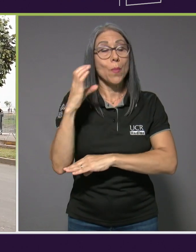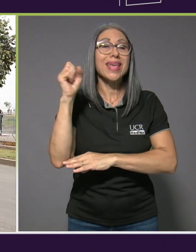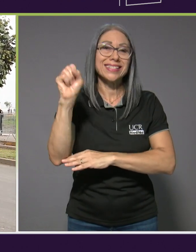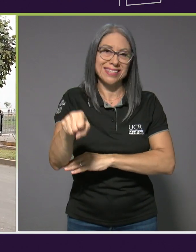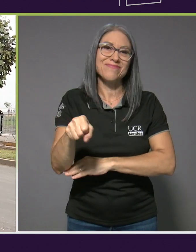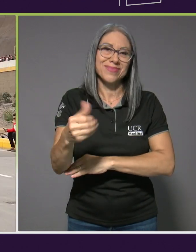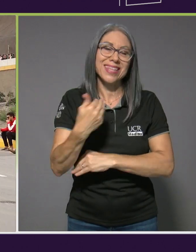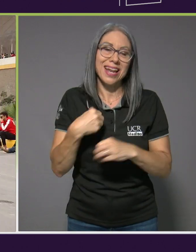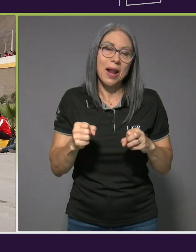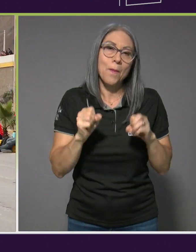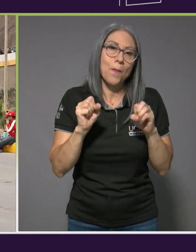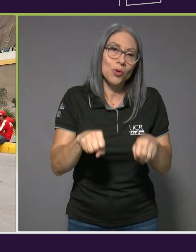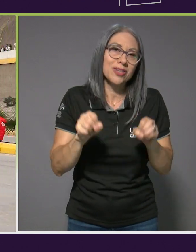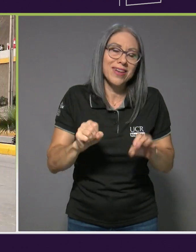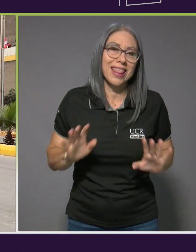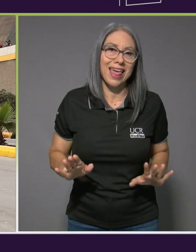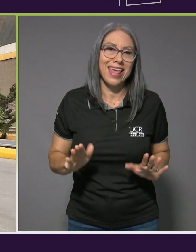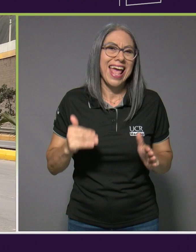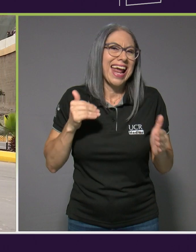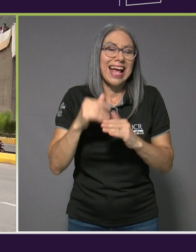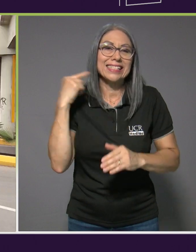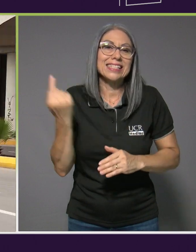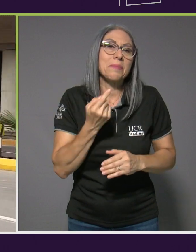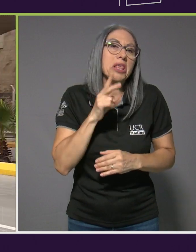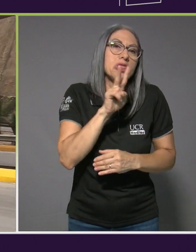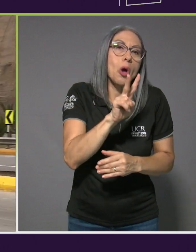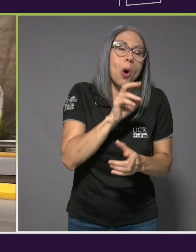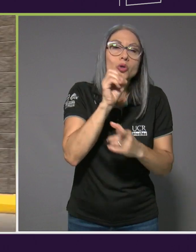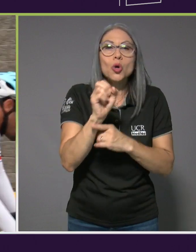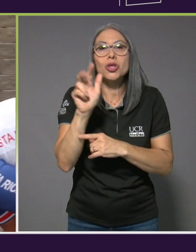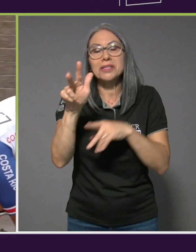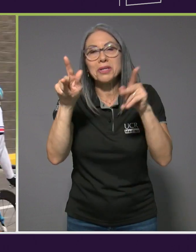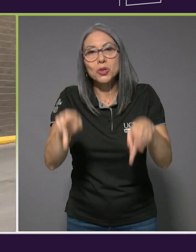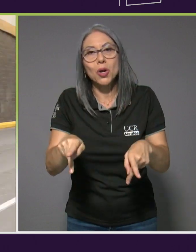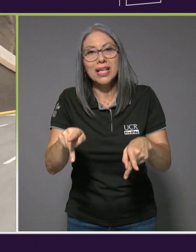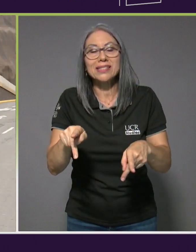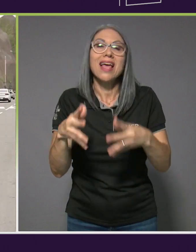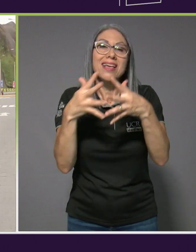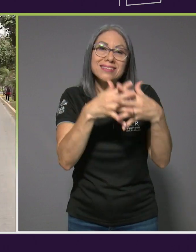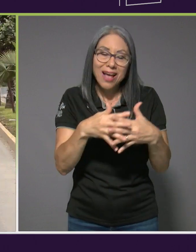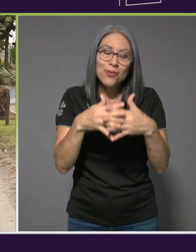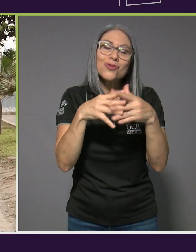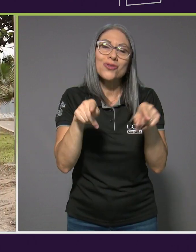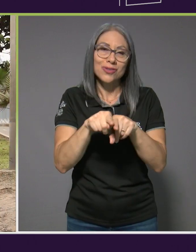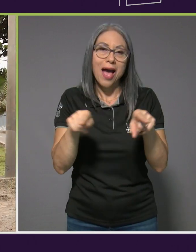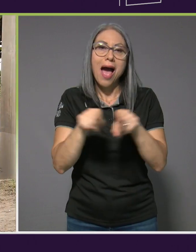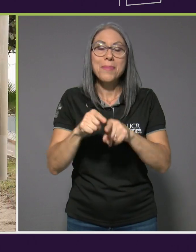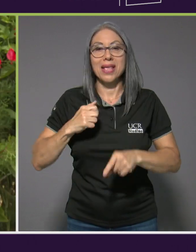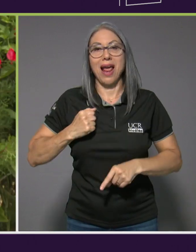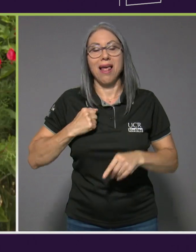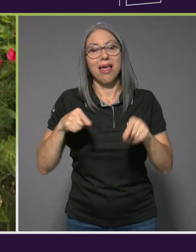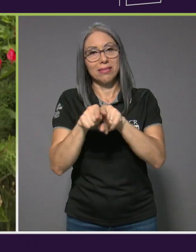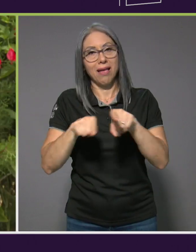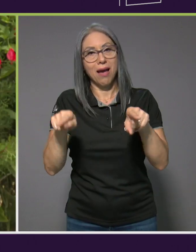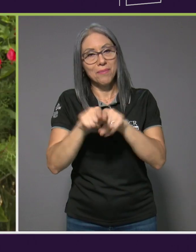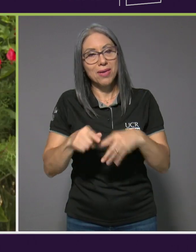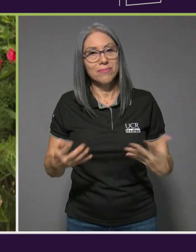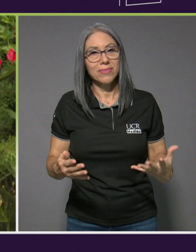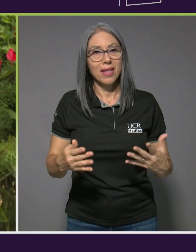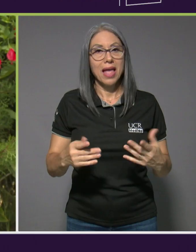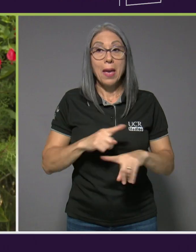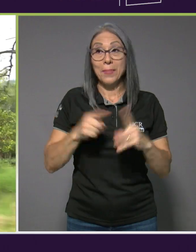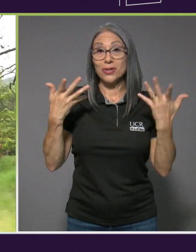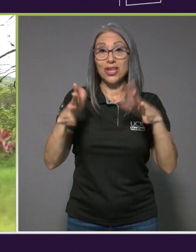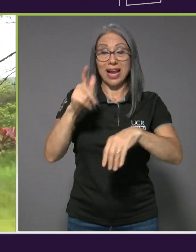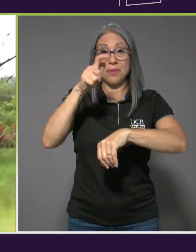lleva entre dos a tres corredores, al igual que Estados Unidos o Canadá. Entonces ya a la hora de estar en